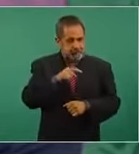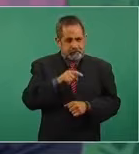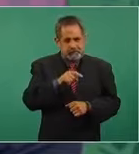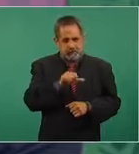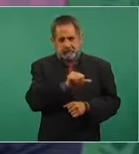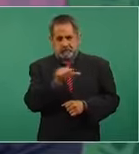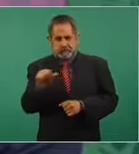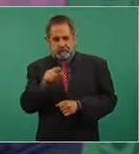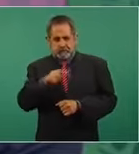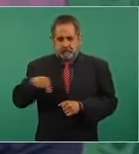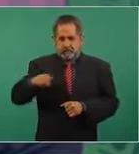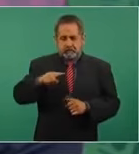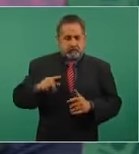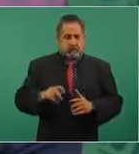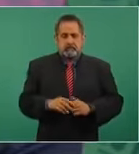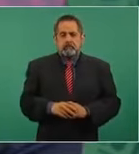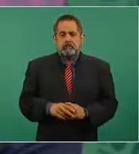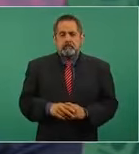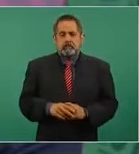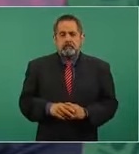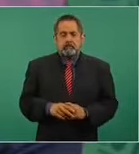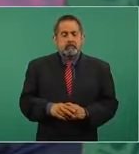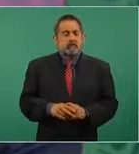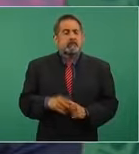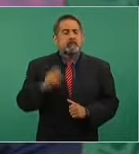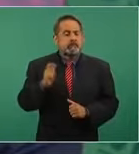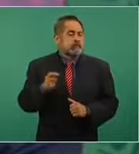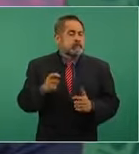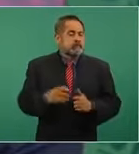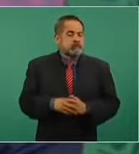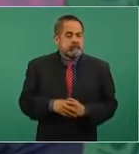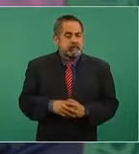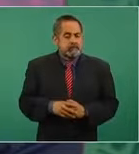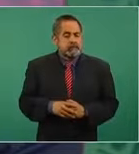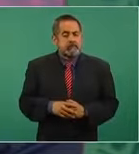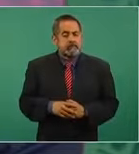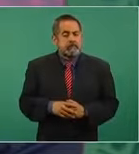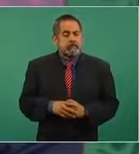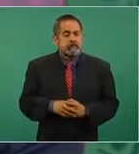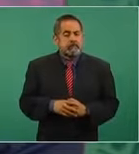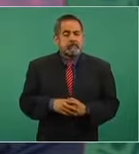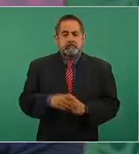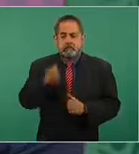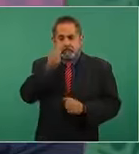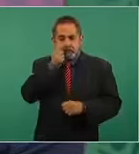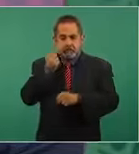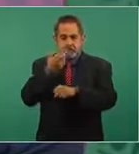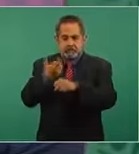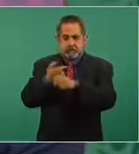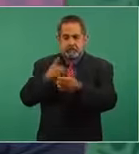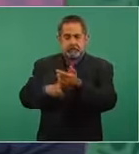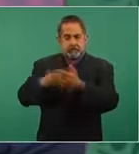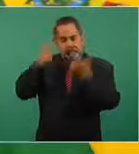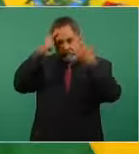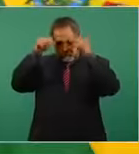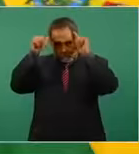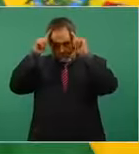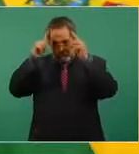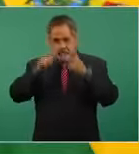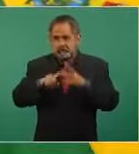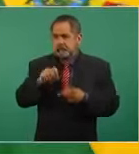Va a intervenir la Secretaría de Marina, la Secretaría de la Defensa,